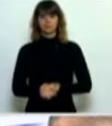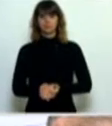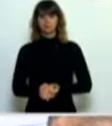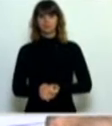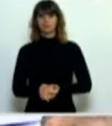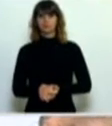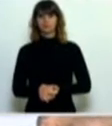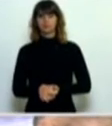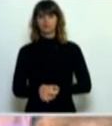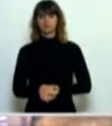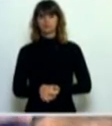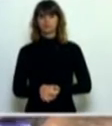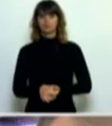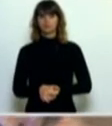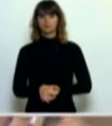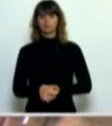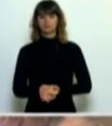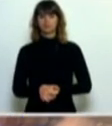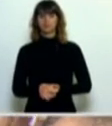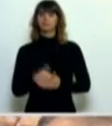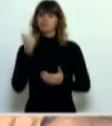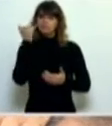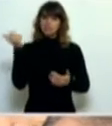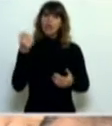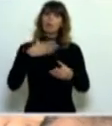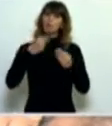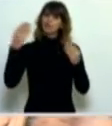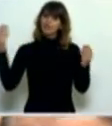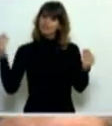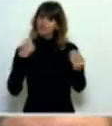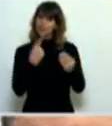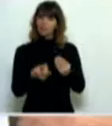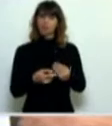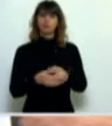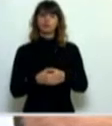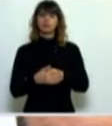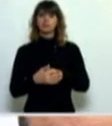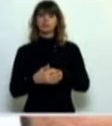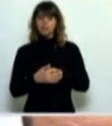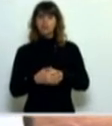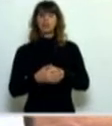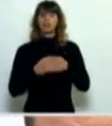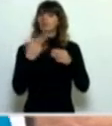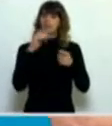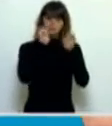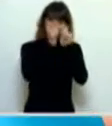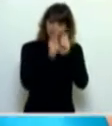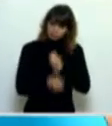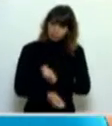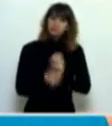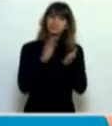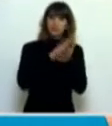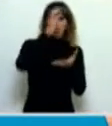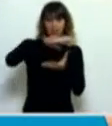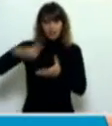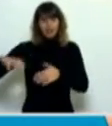Hemos planteado en varias oportunidades la modificación de organismos de control a los efectos